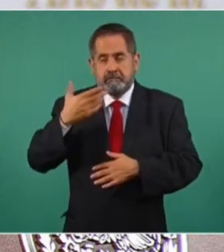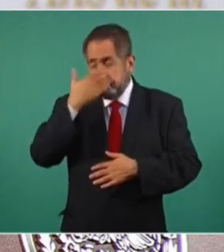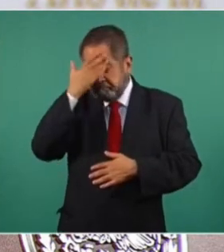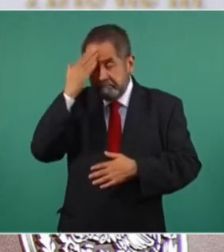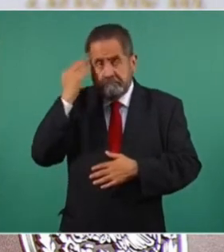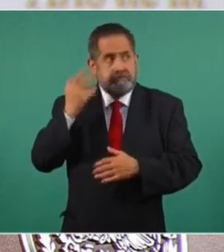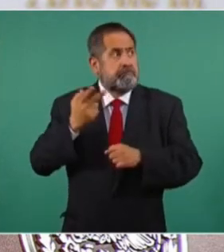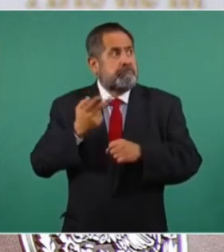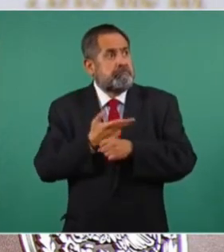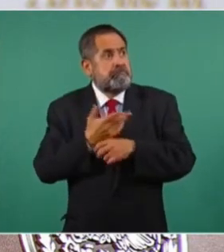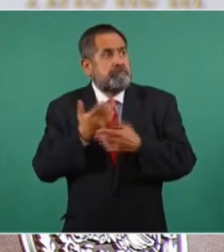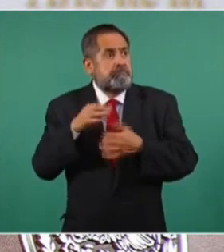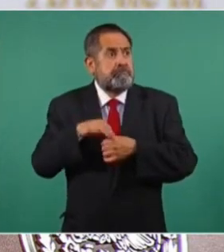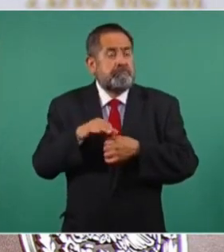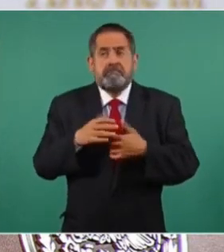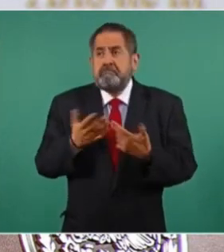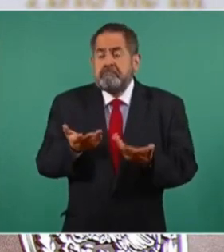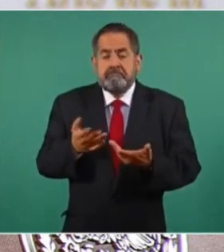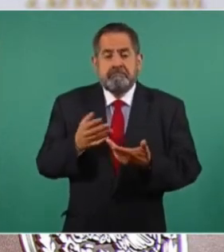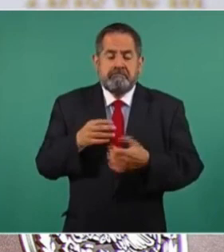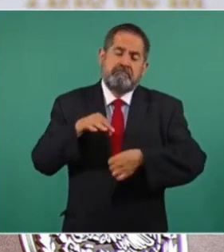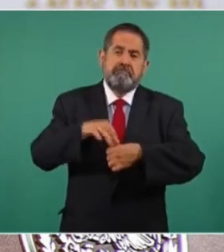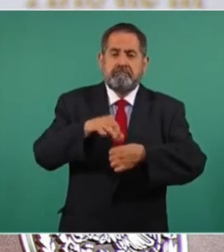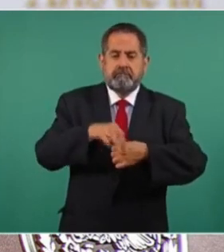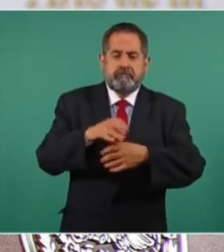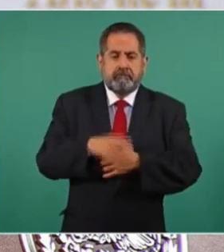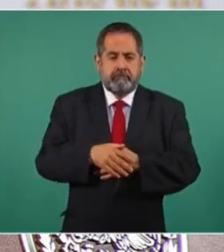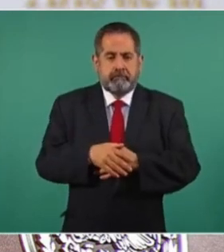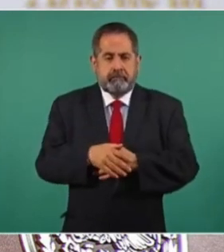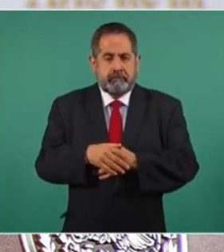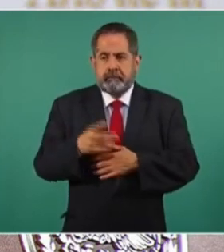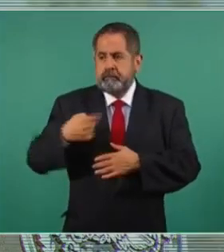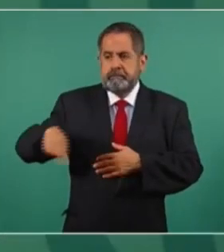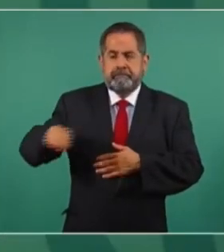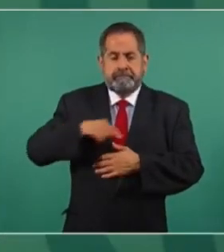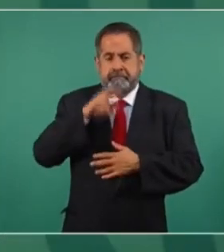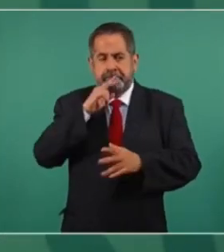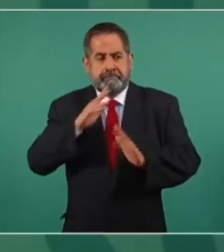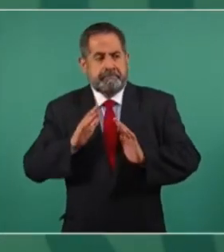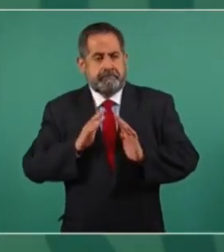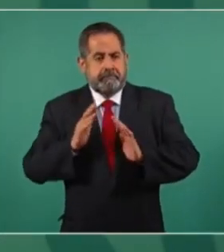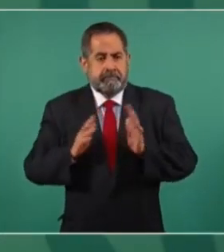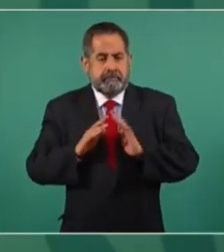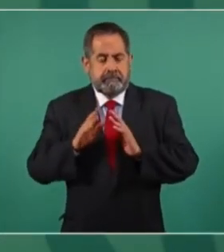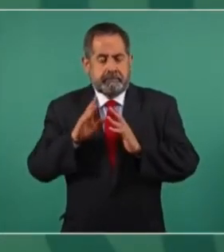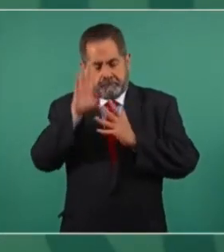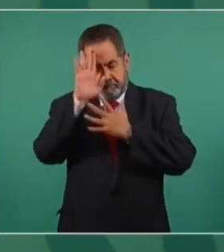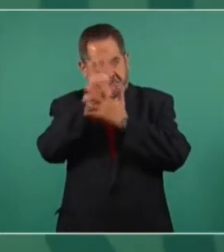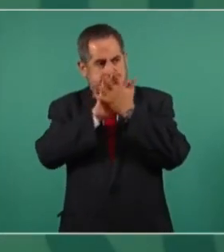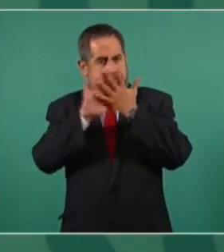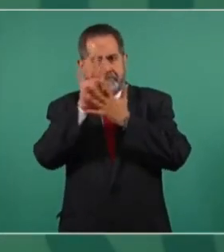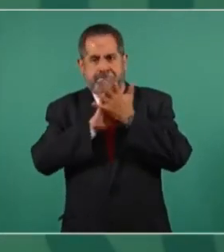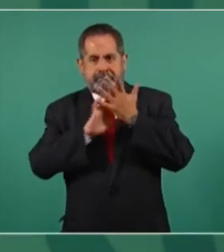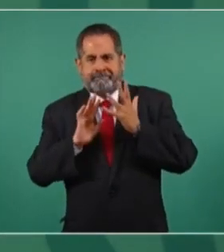estaban muy alterados, obnubilados